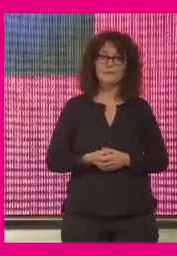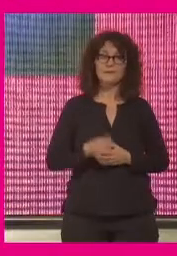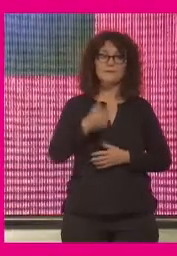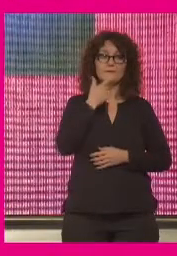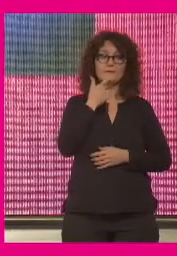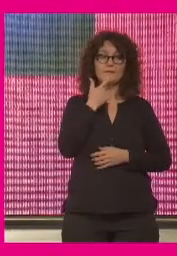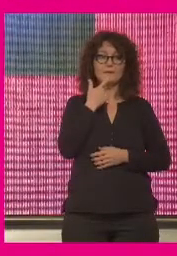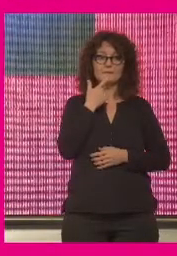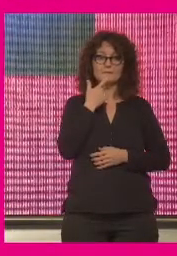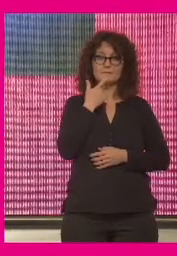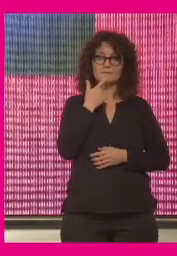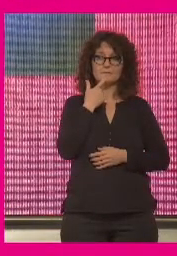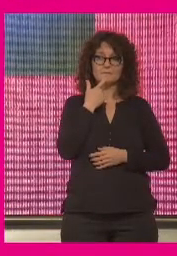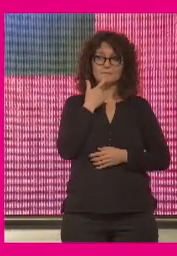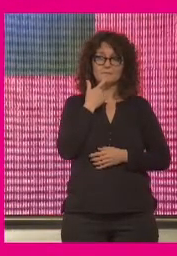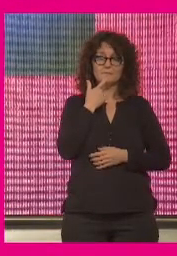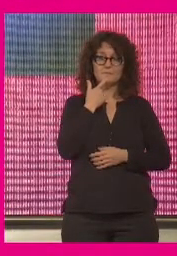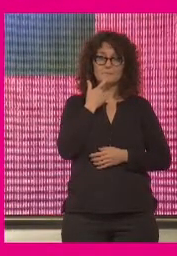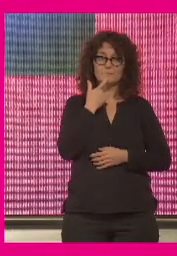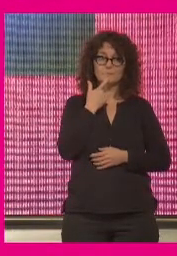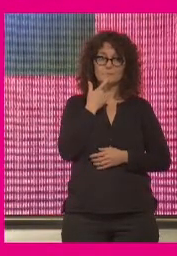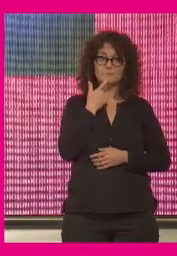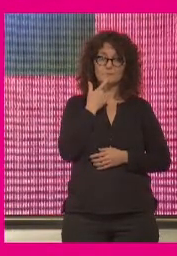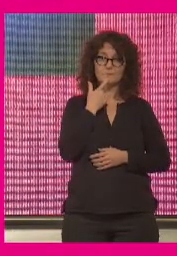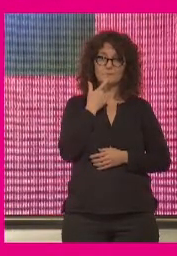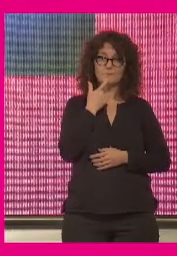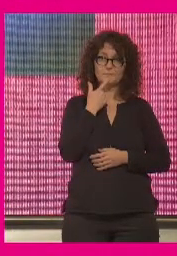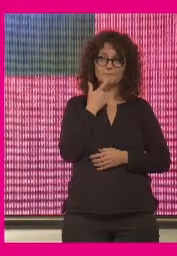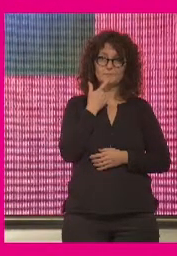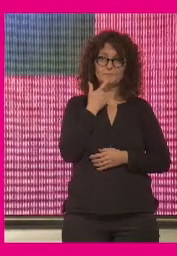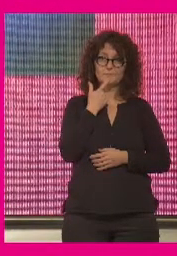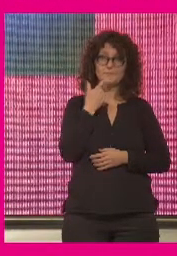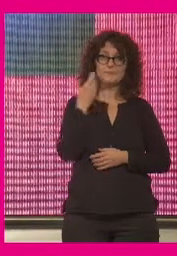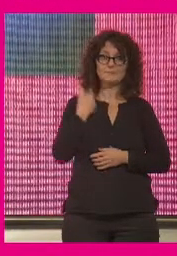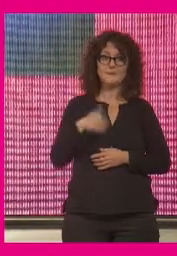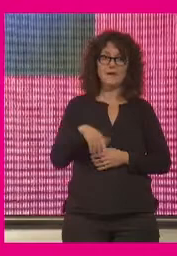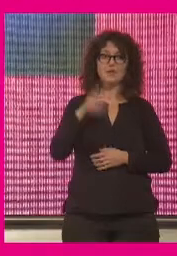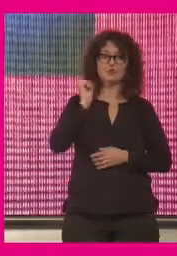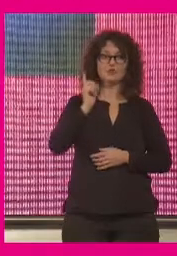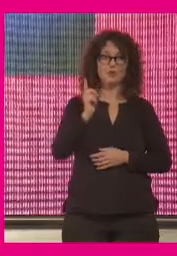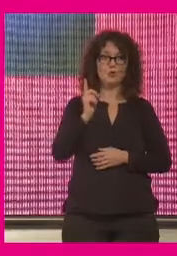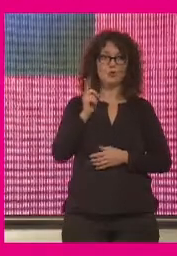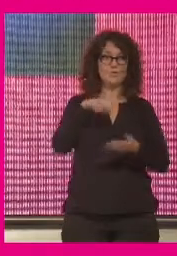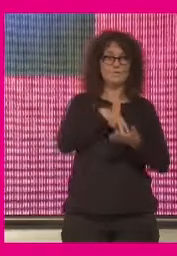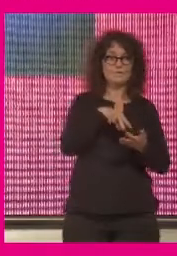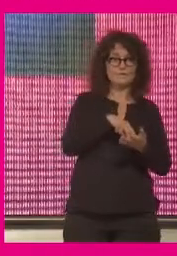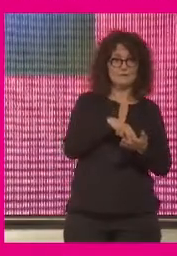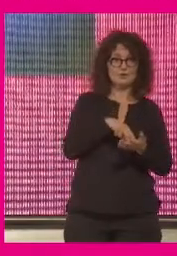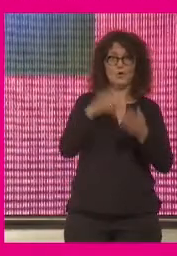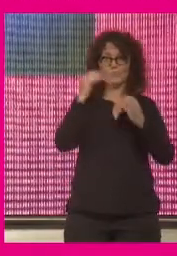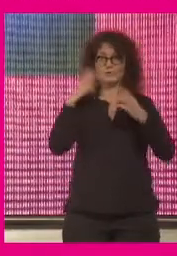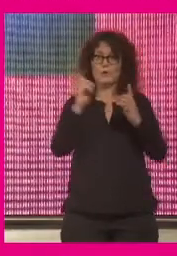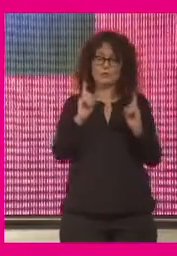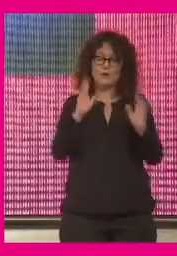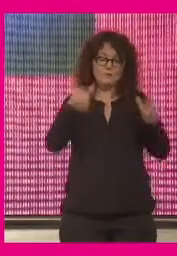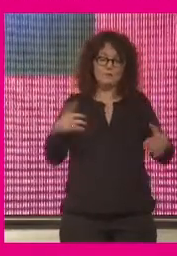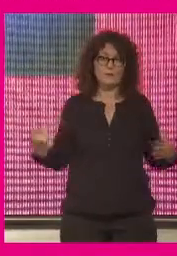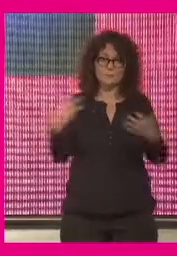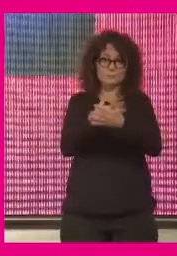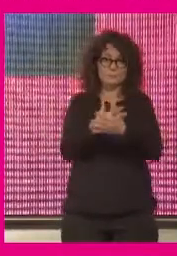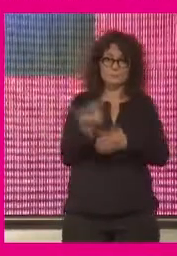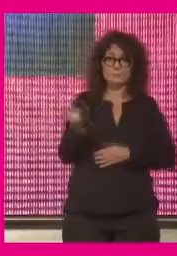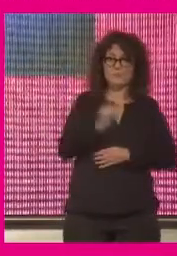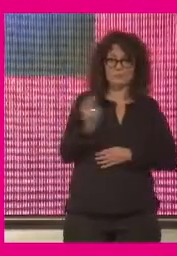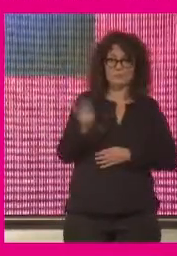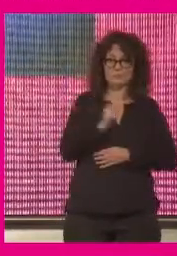es que cuando hablabas tú de la experiencia física y la virtual el mundo ya no va a ser o solo físico o solo virtual va a ser un híbrido entre físico virtual y